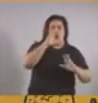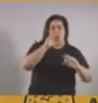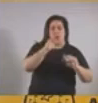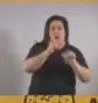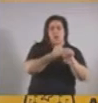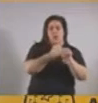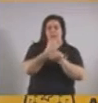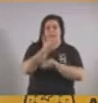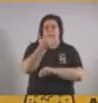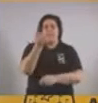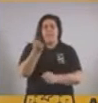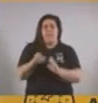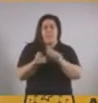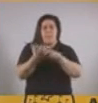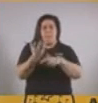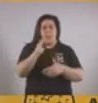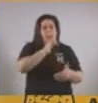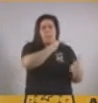y las 6 de la mañana.